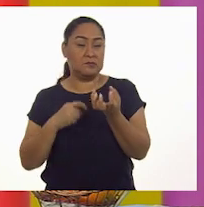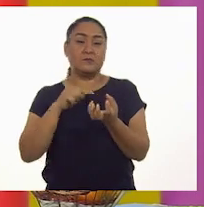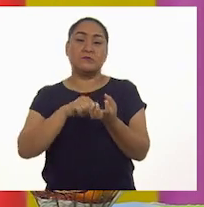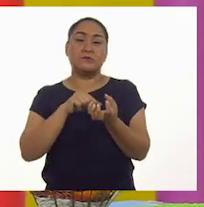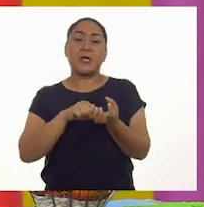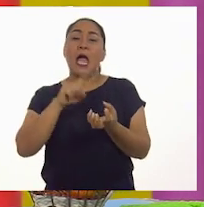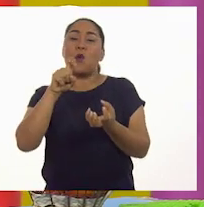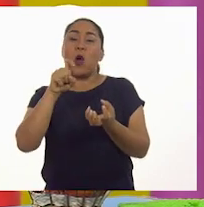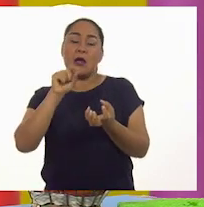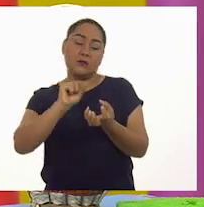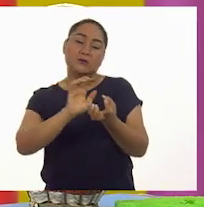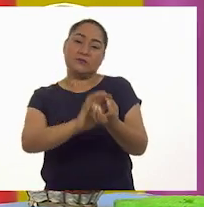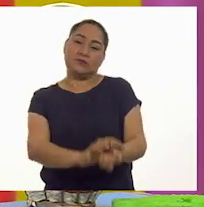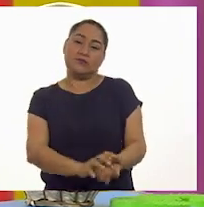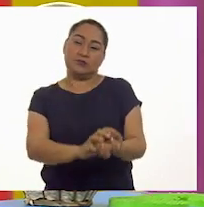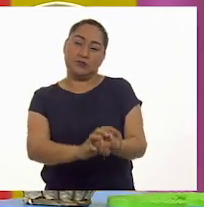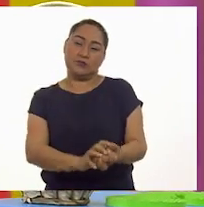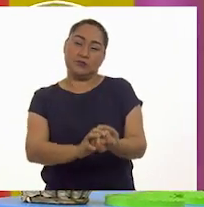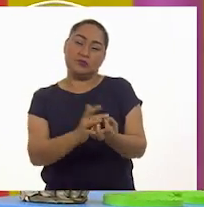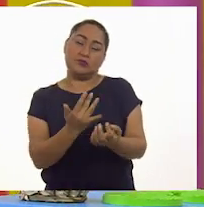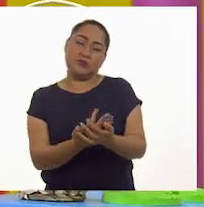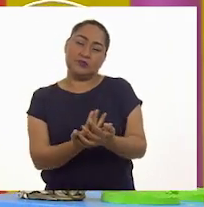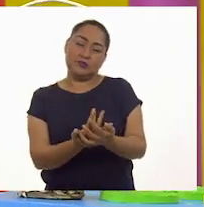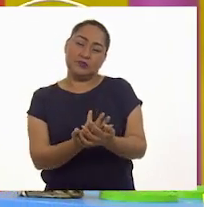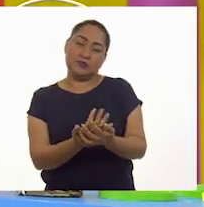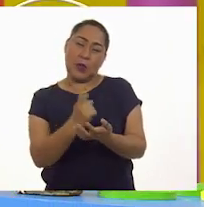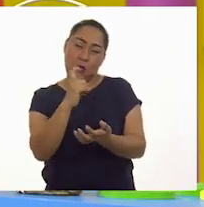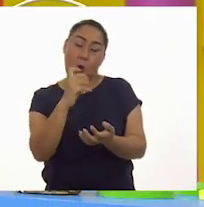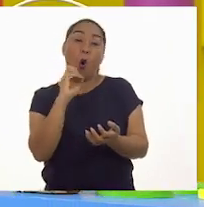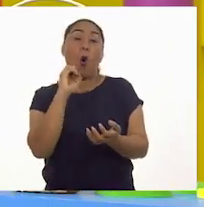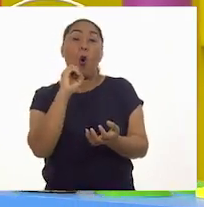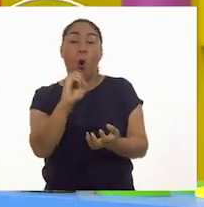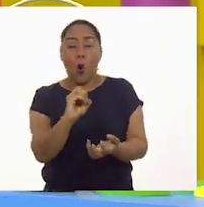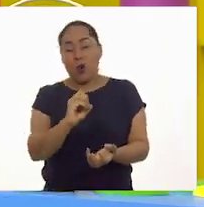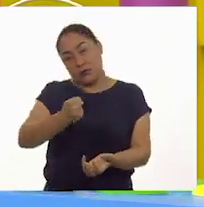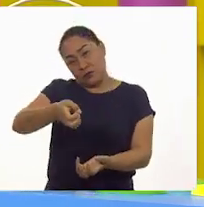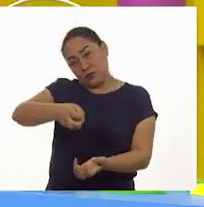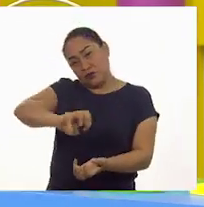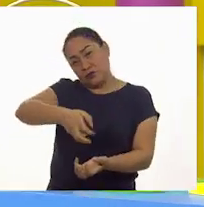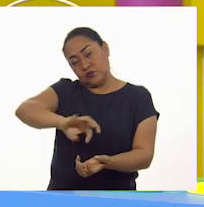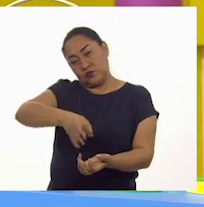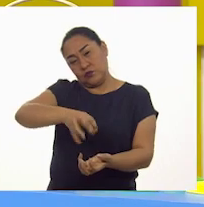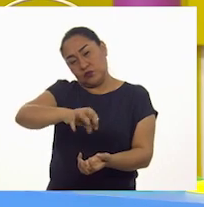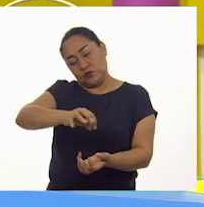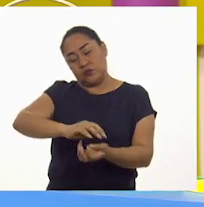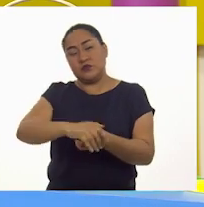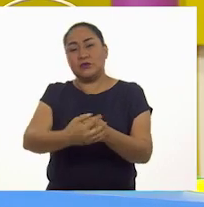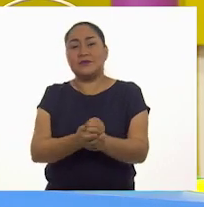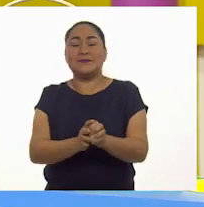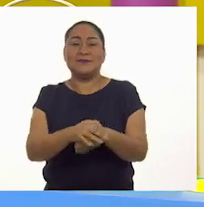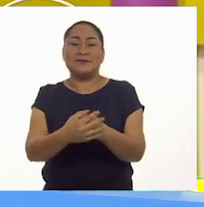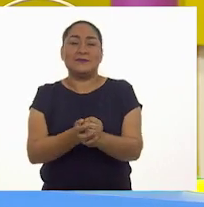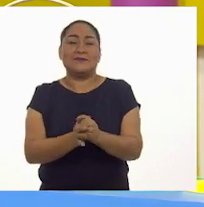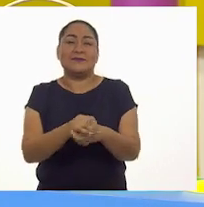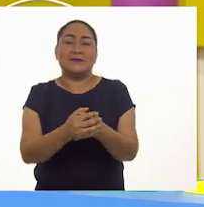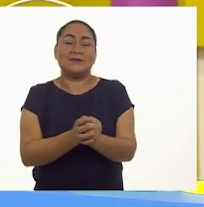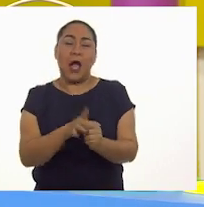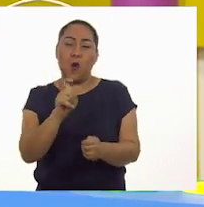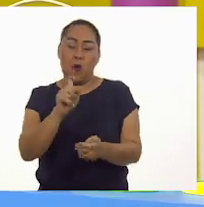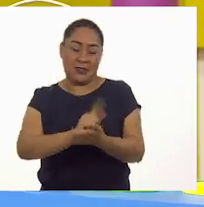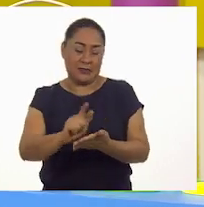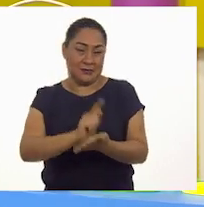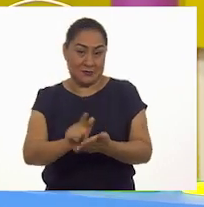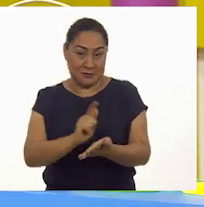cubeta con un poquito de agua y la deje ahí, que se remoje un poquito, o si no, abro el grifo y también la limpio con un poquito de